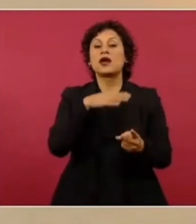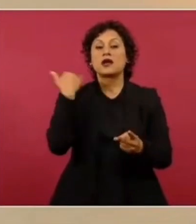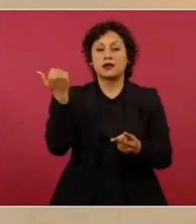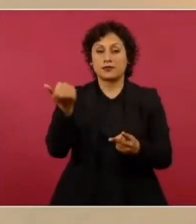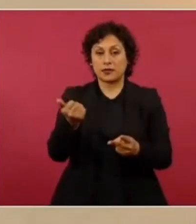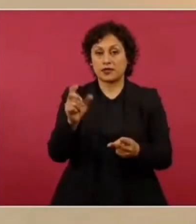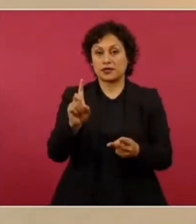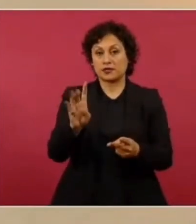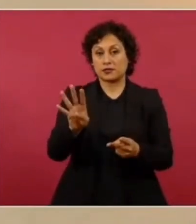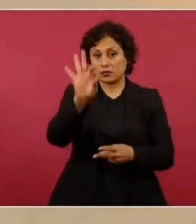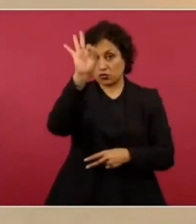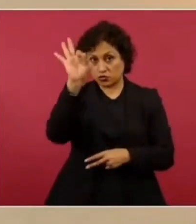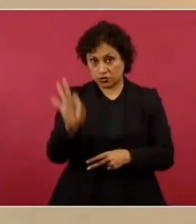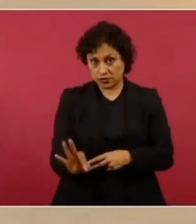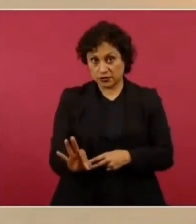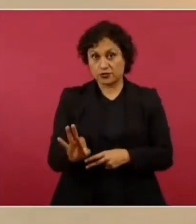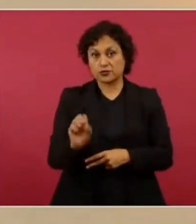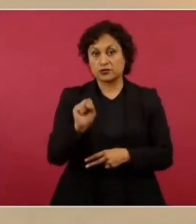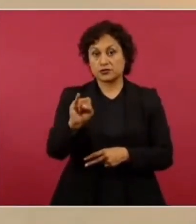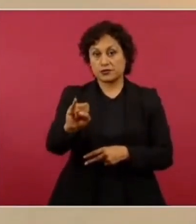pues 34% de aprobación